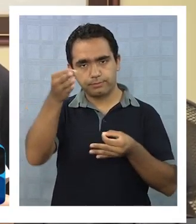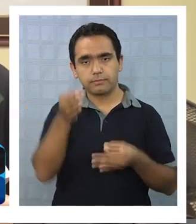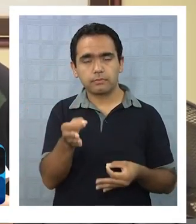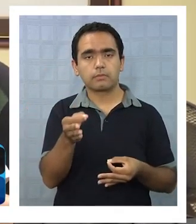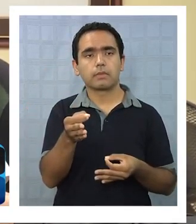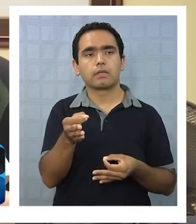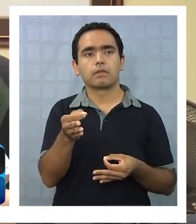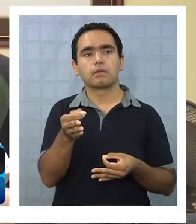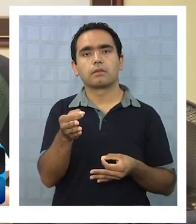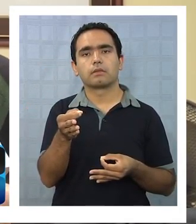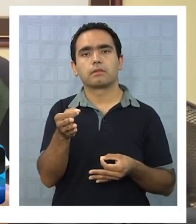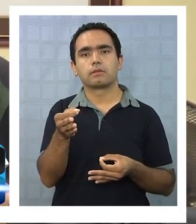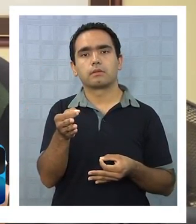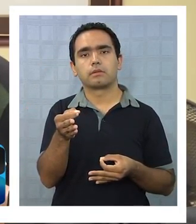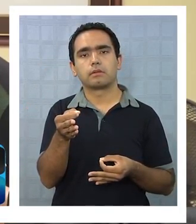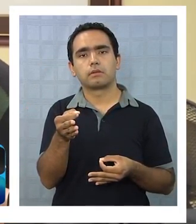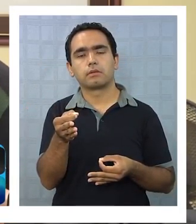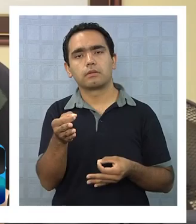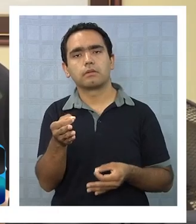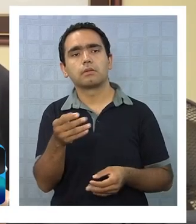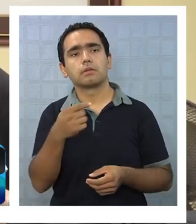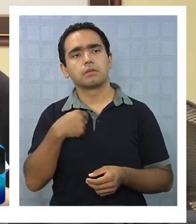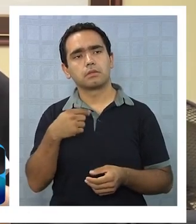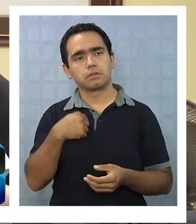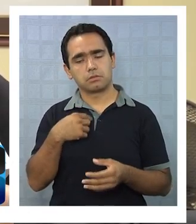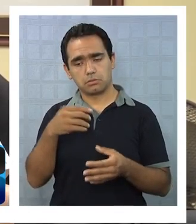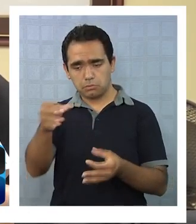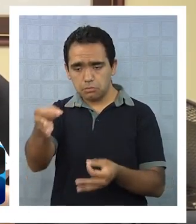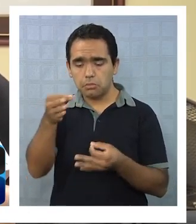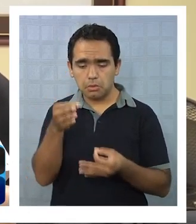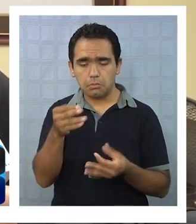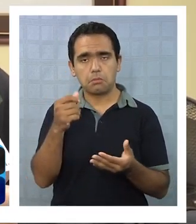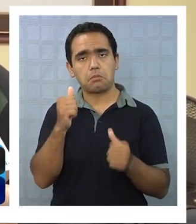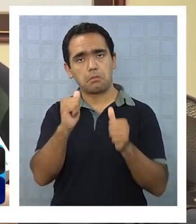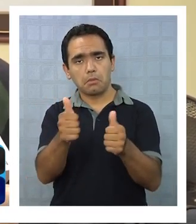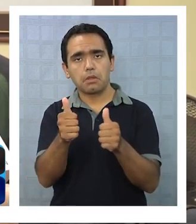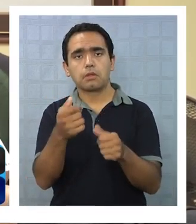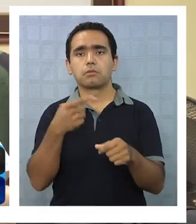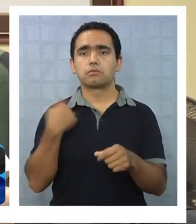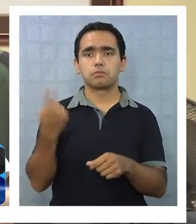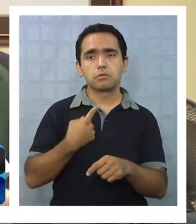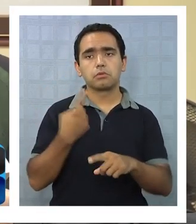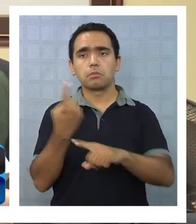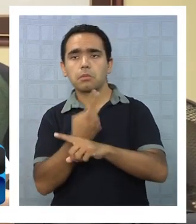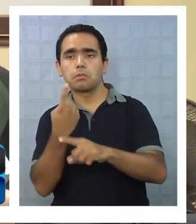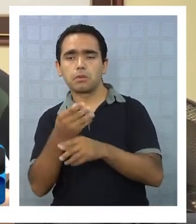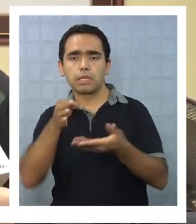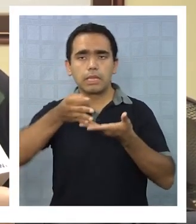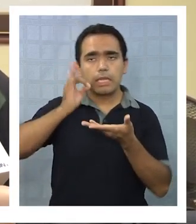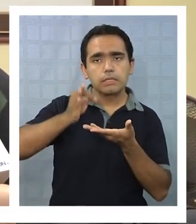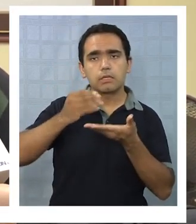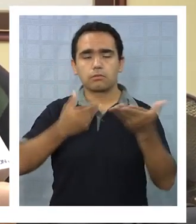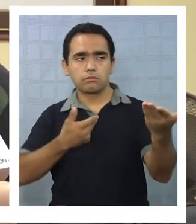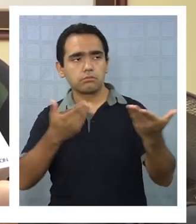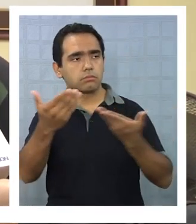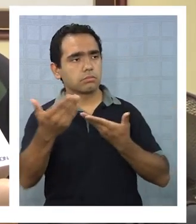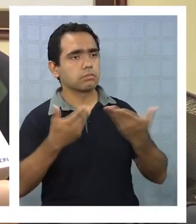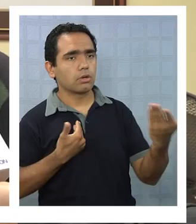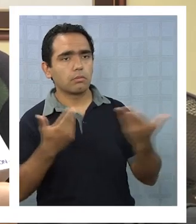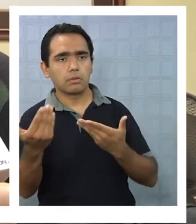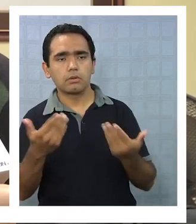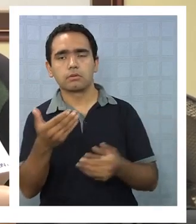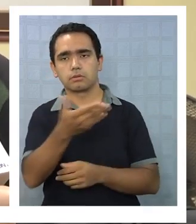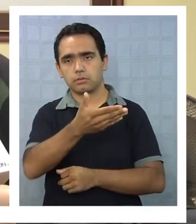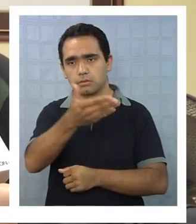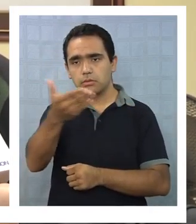ya los de Pro, y yo los he acogido, nosotros estuvimos compartiendo un desayuno, ellos democráticamente están